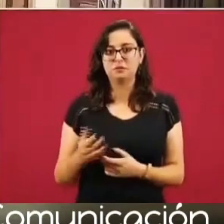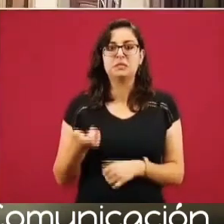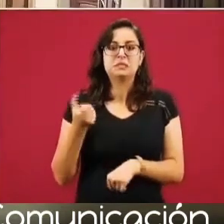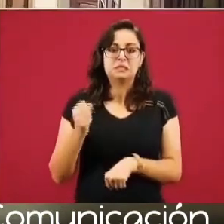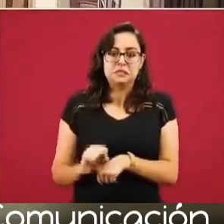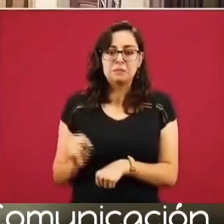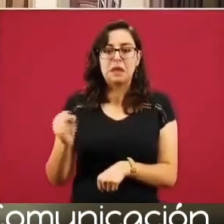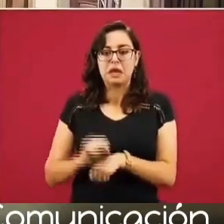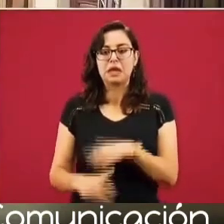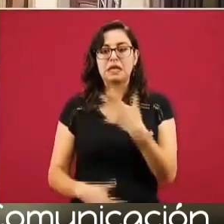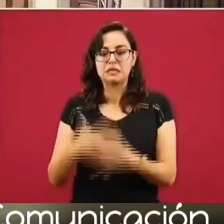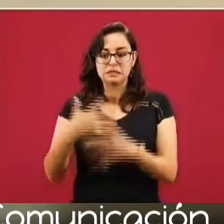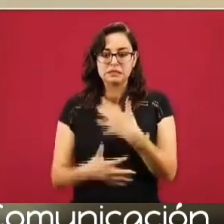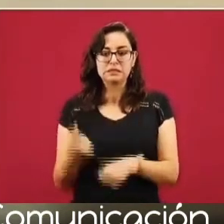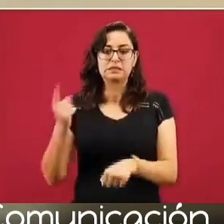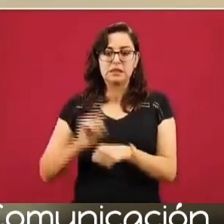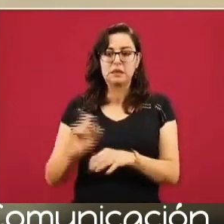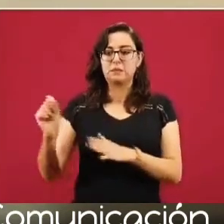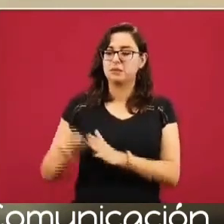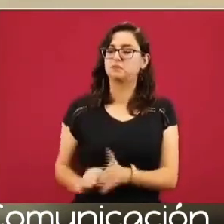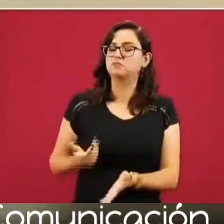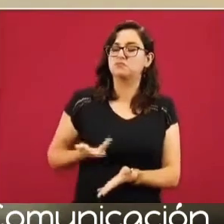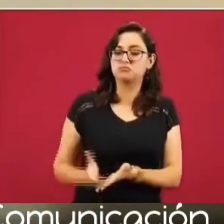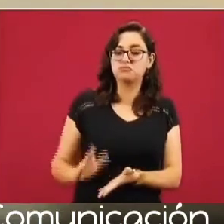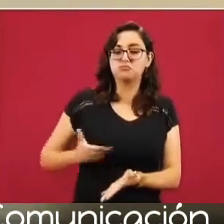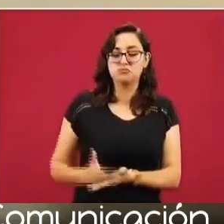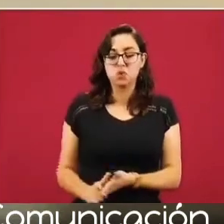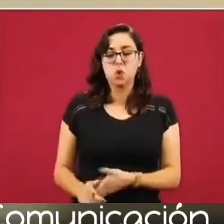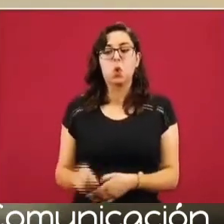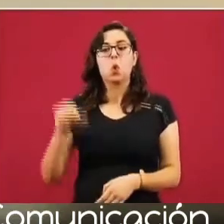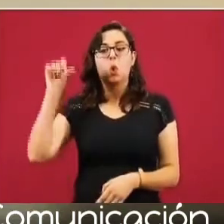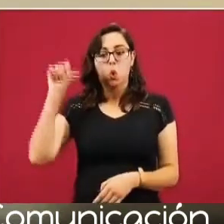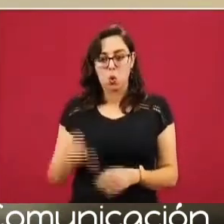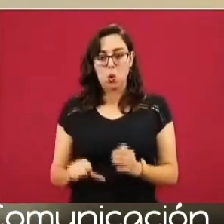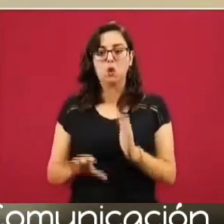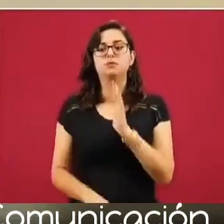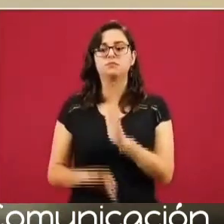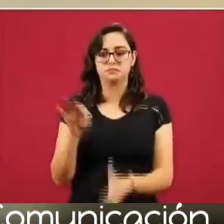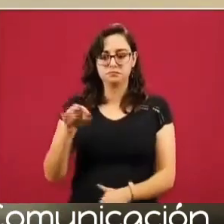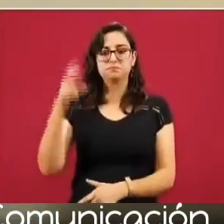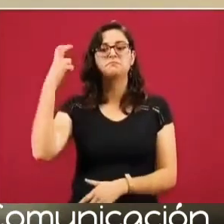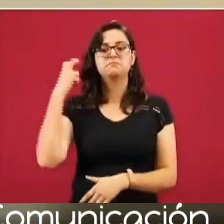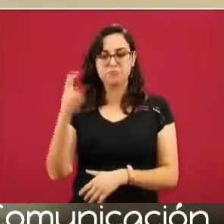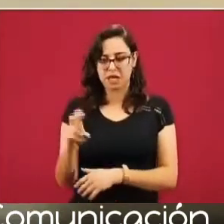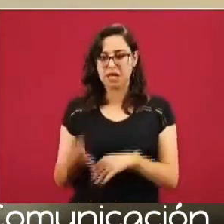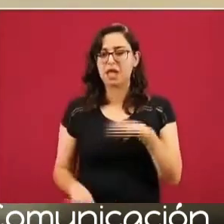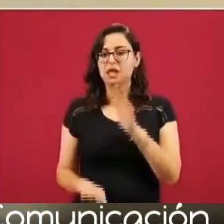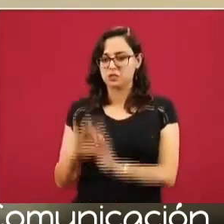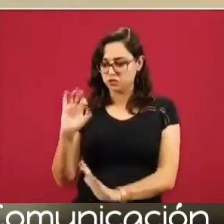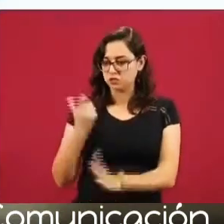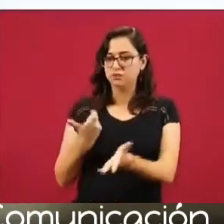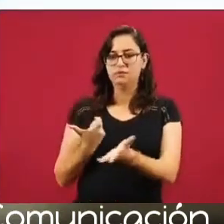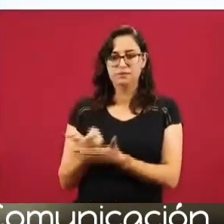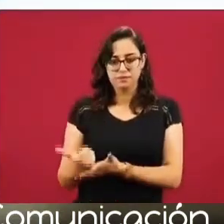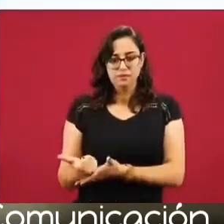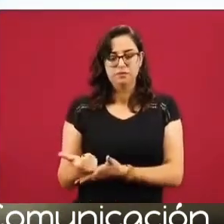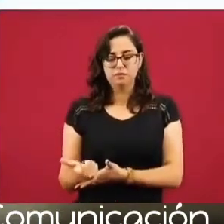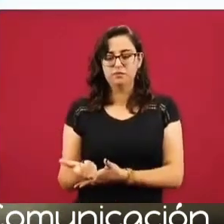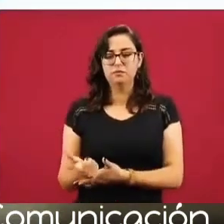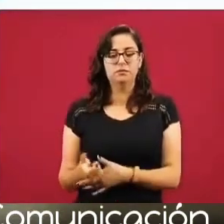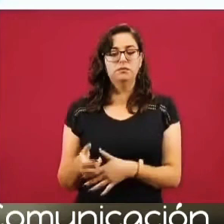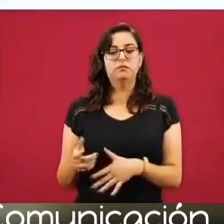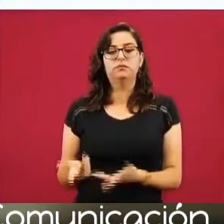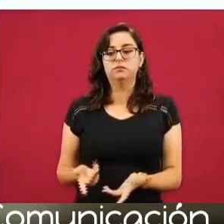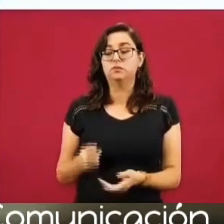semanales, quincenales o mensuales. Entonces, hoy escoges tu viaje, escoges tu paquete, te respetamos el precio hoy, tú